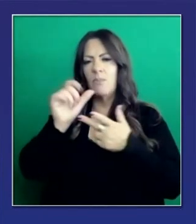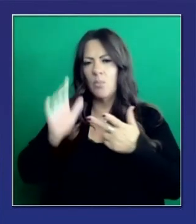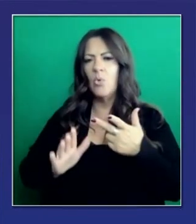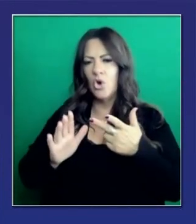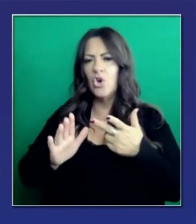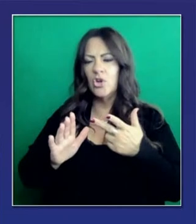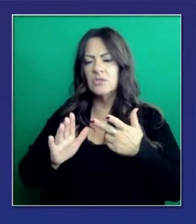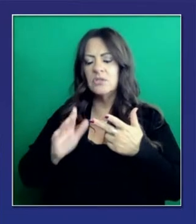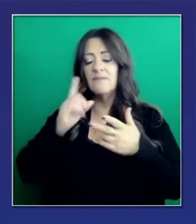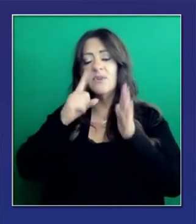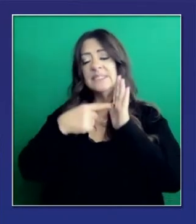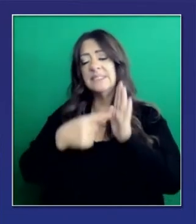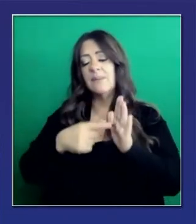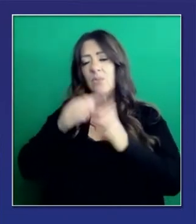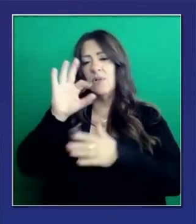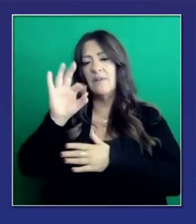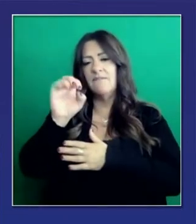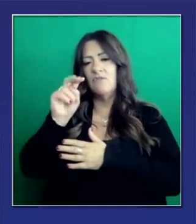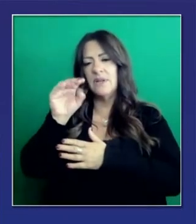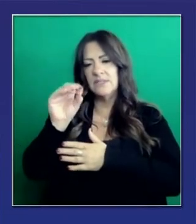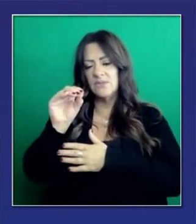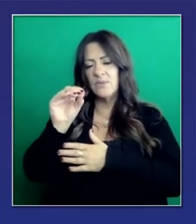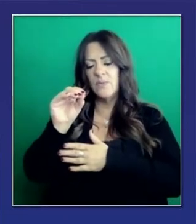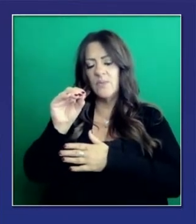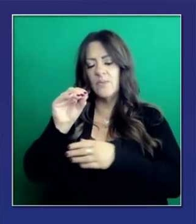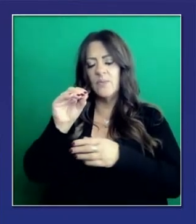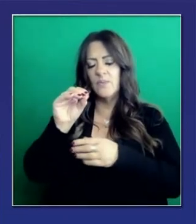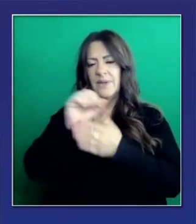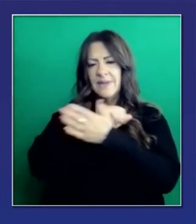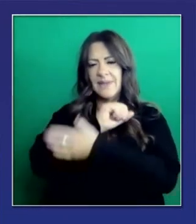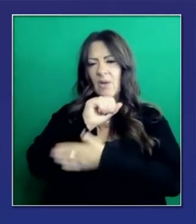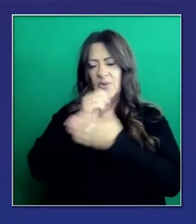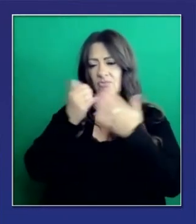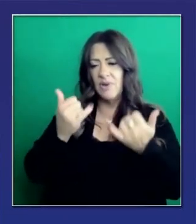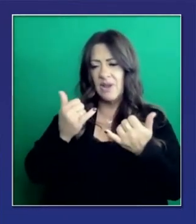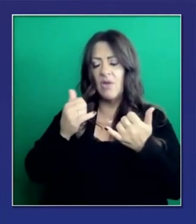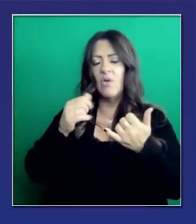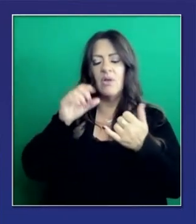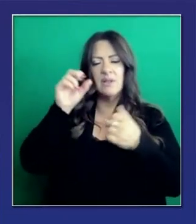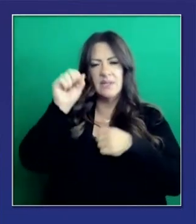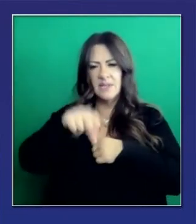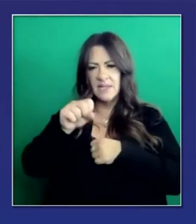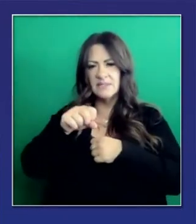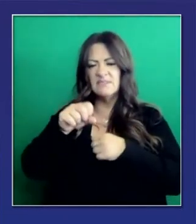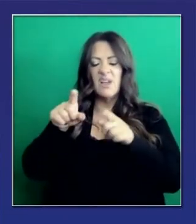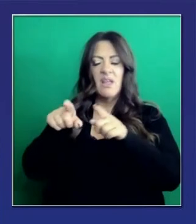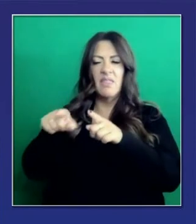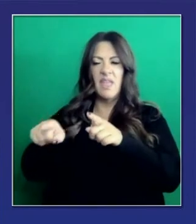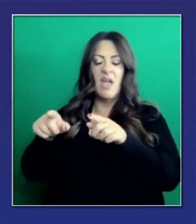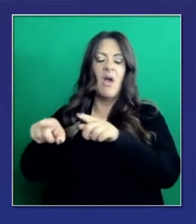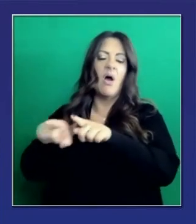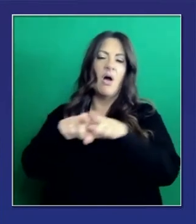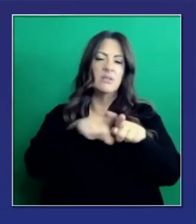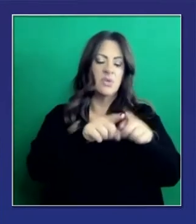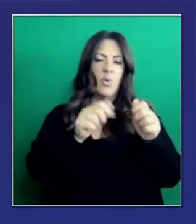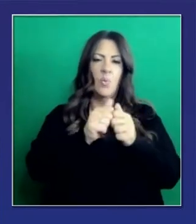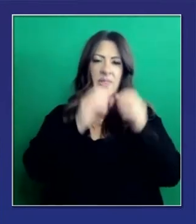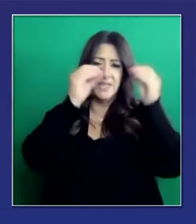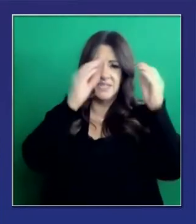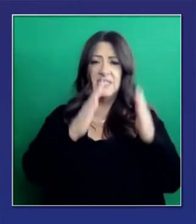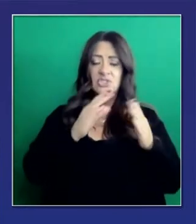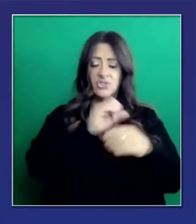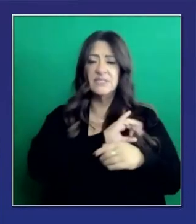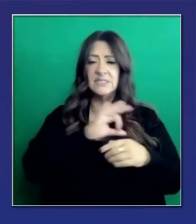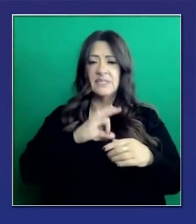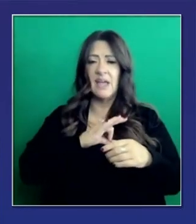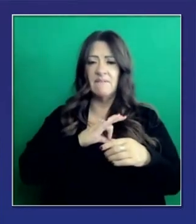vacunados en este momento en Fresno. Esta es una prioridad. Definitivamente los maestros también, personal de escuela, todo eso